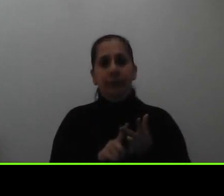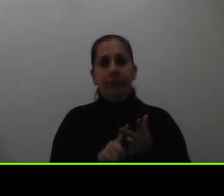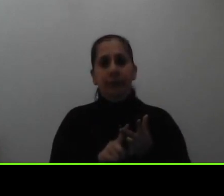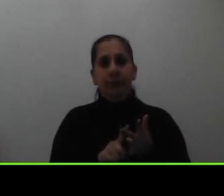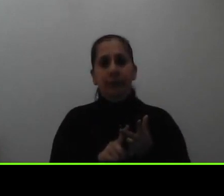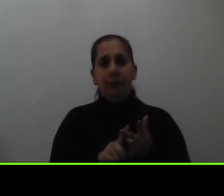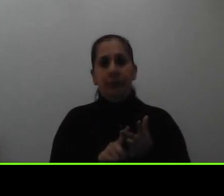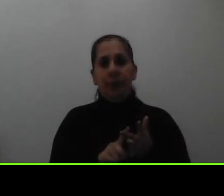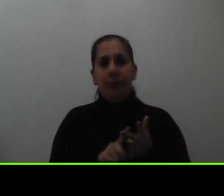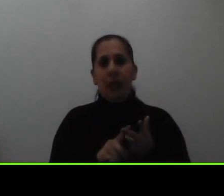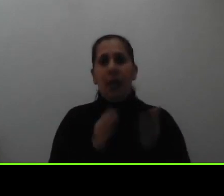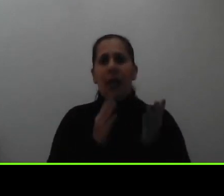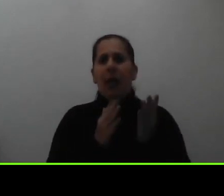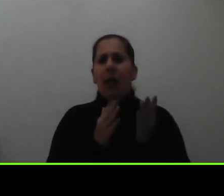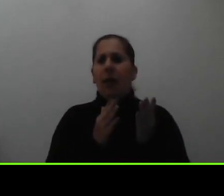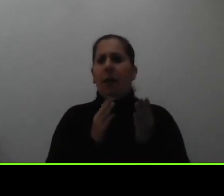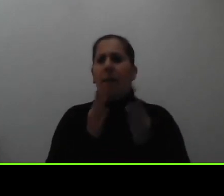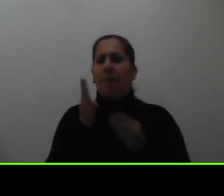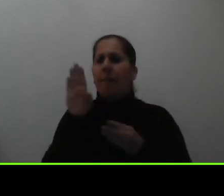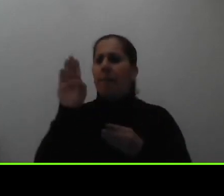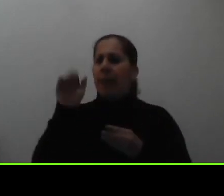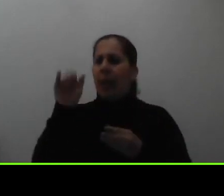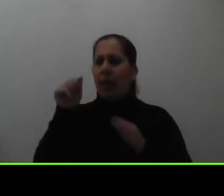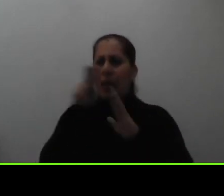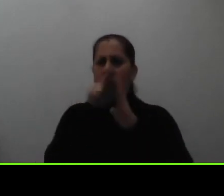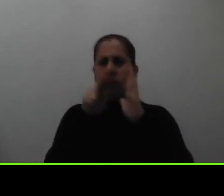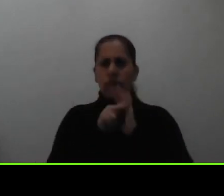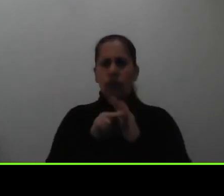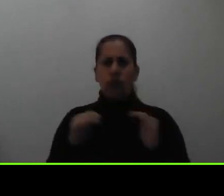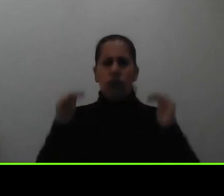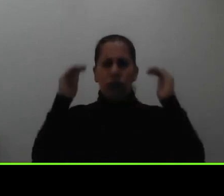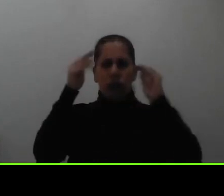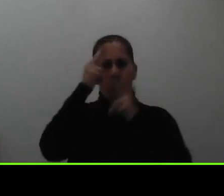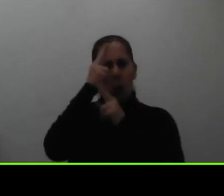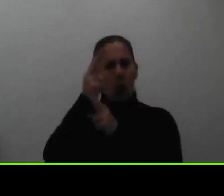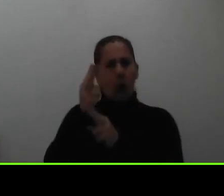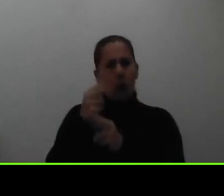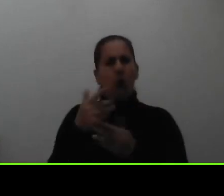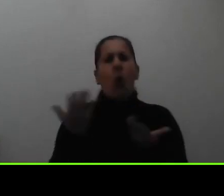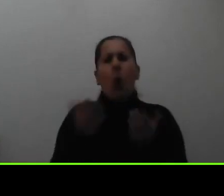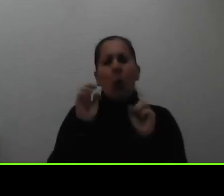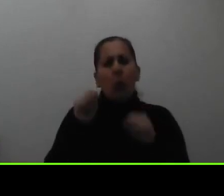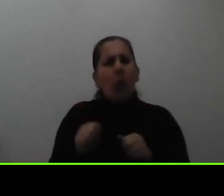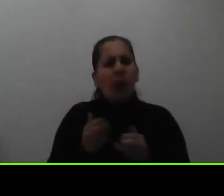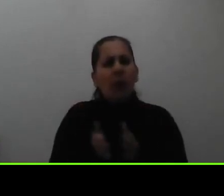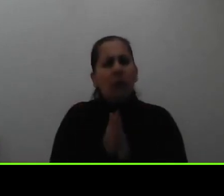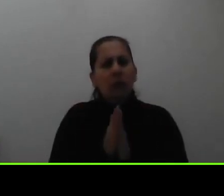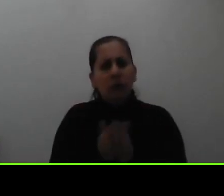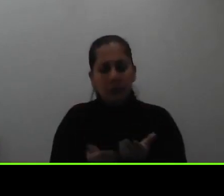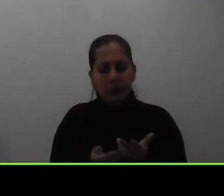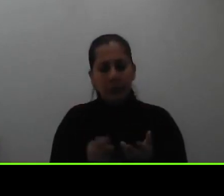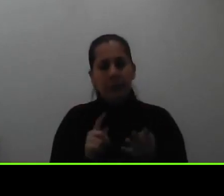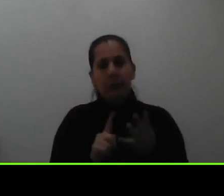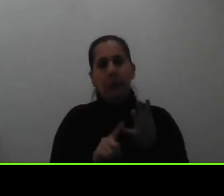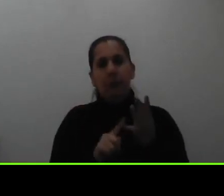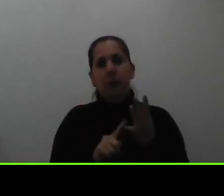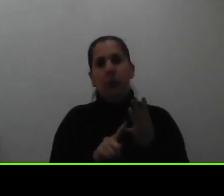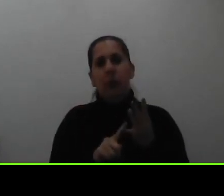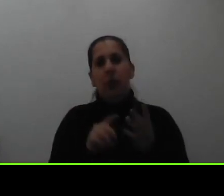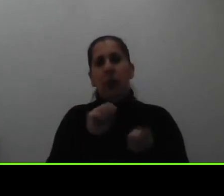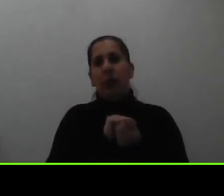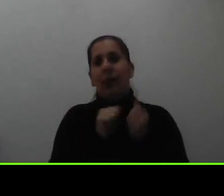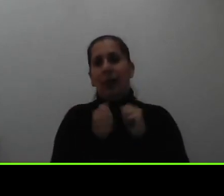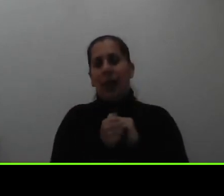acceder a la beca por excelencia académica o la beca de honor y cómo pueden hacer un cambio en el centro